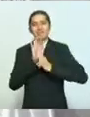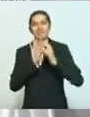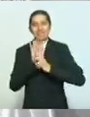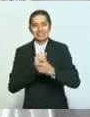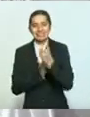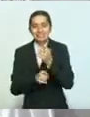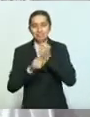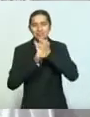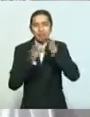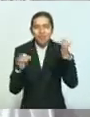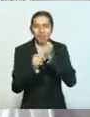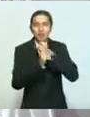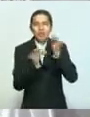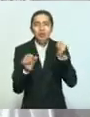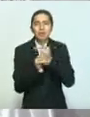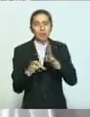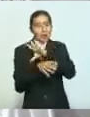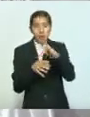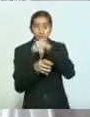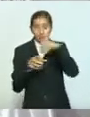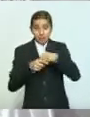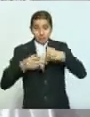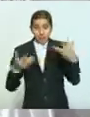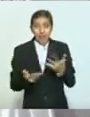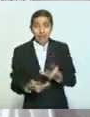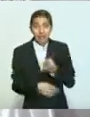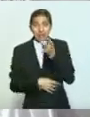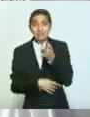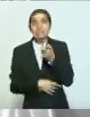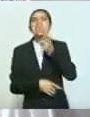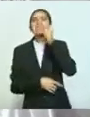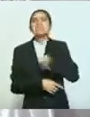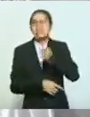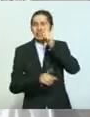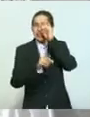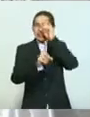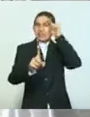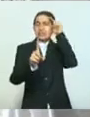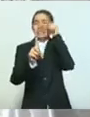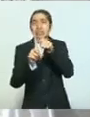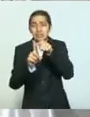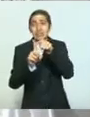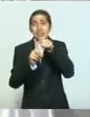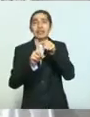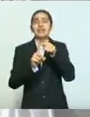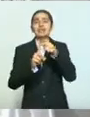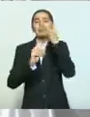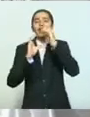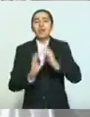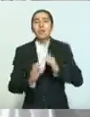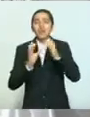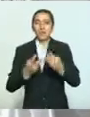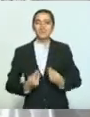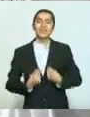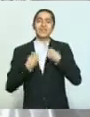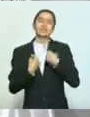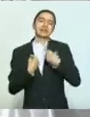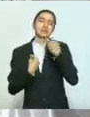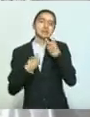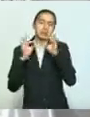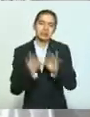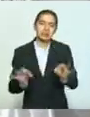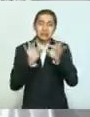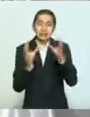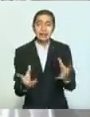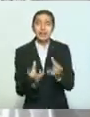medidas que se están adoptando con el único propósito de cuidar vidas y de salvar